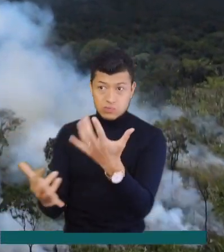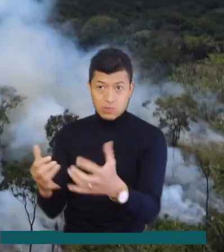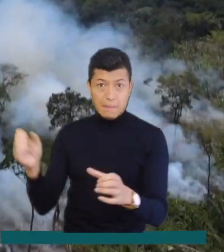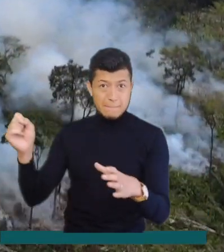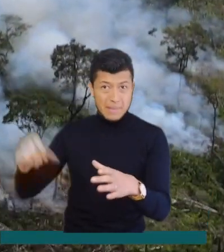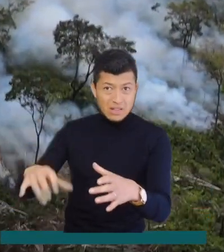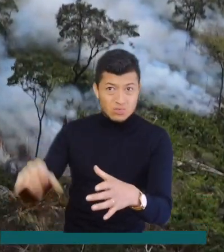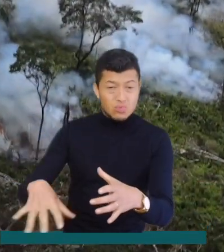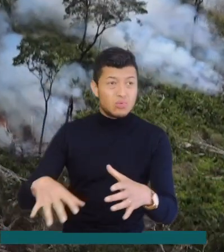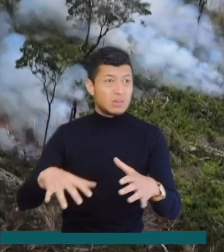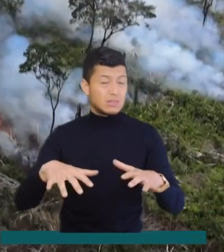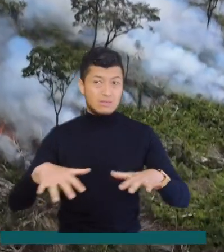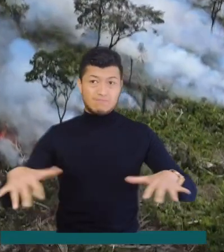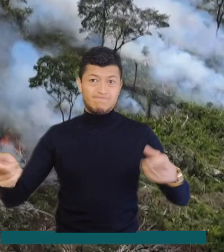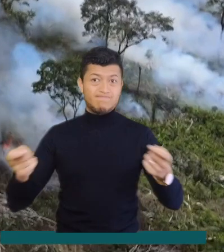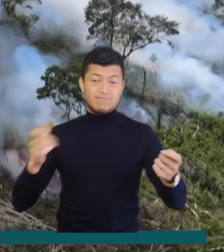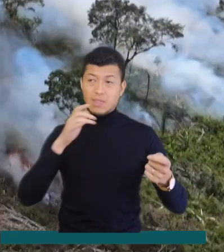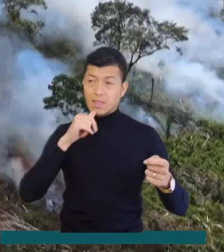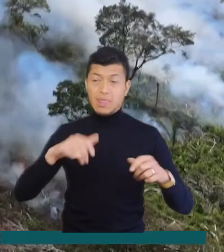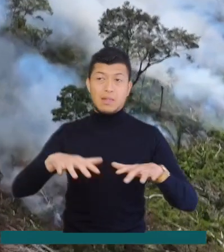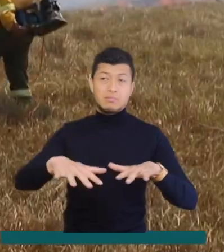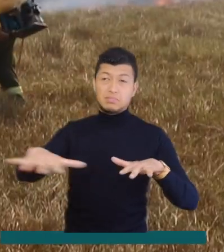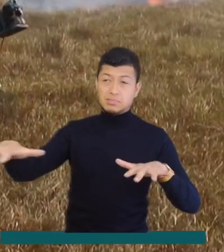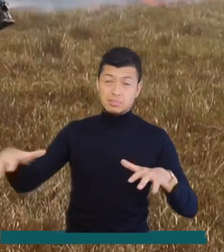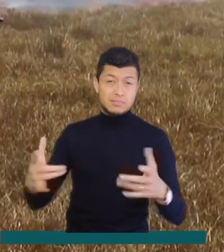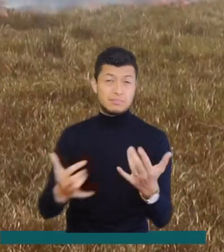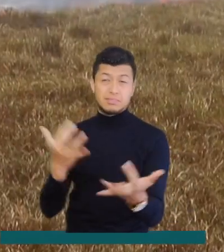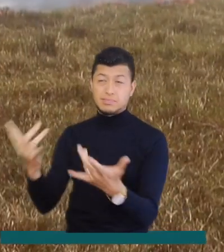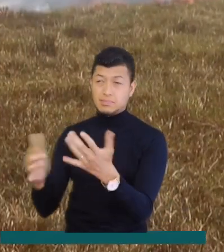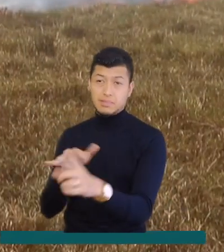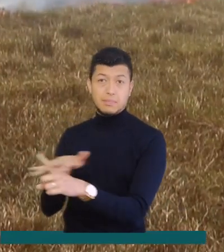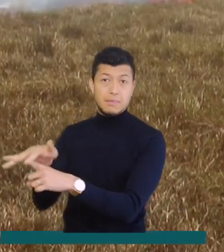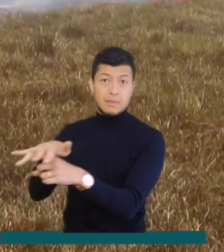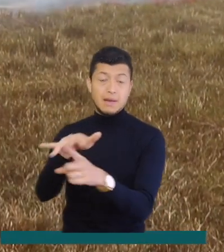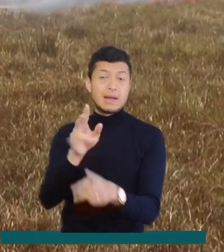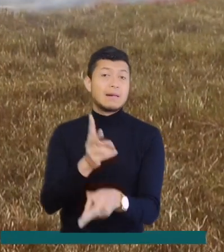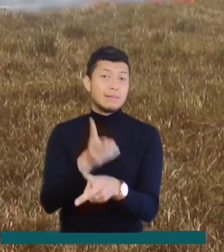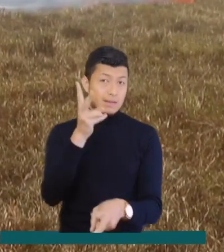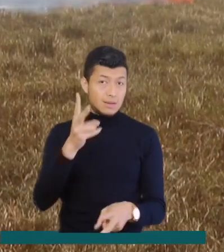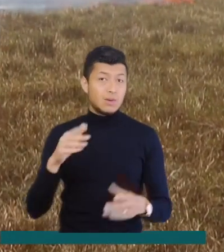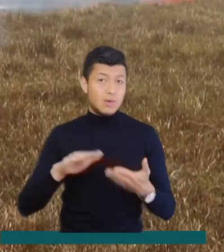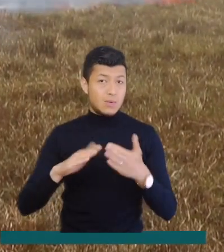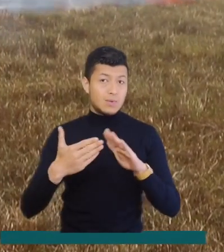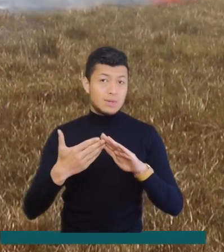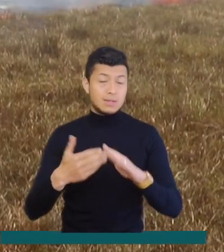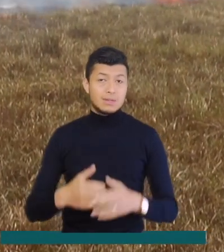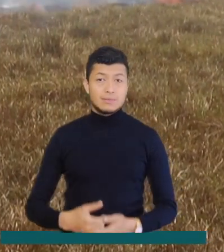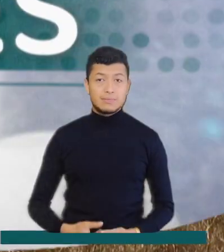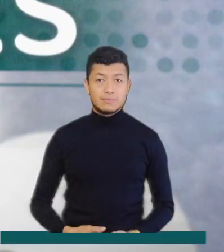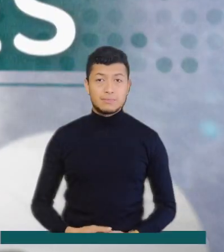y a cielo abierto es una de las causas más frecuentes de este tipo de hechos que pone en riesgo a la comunidad.